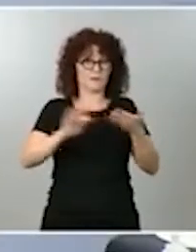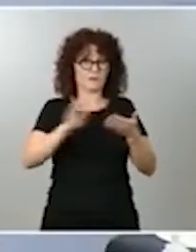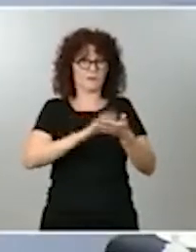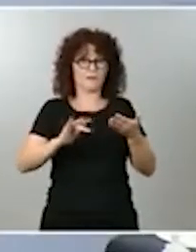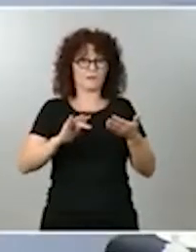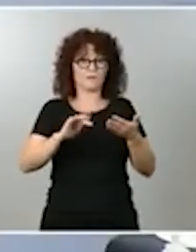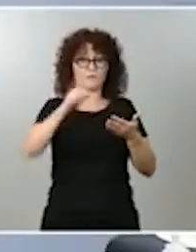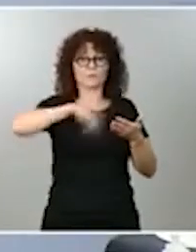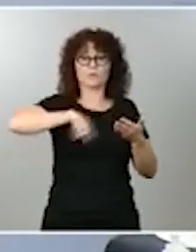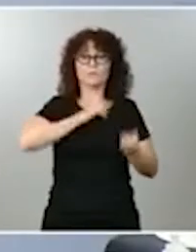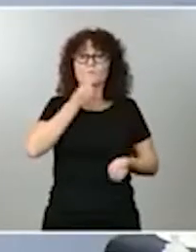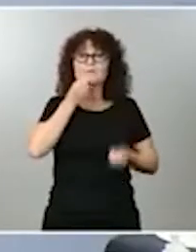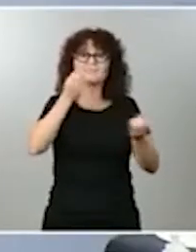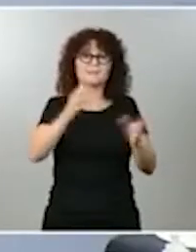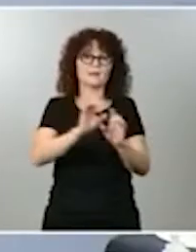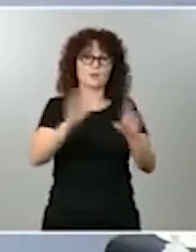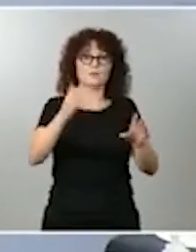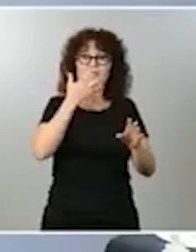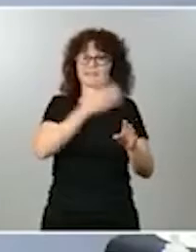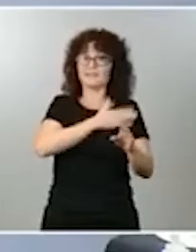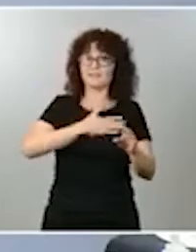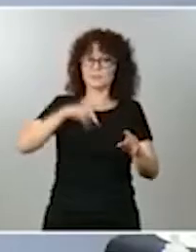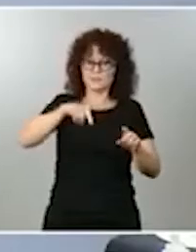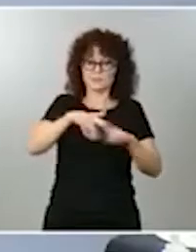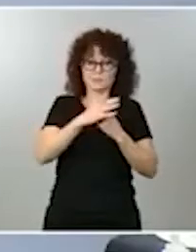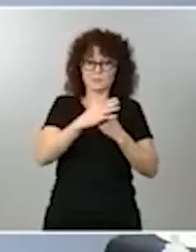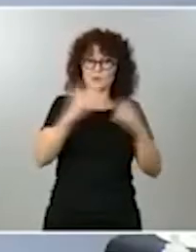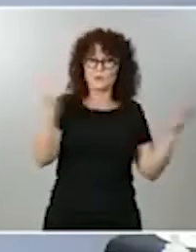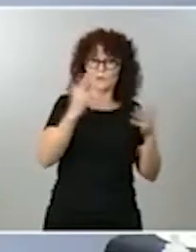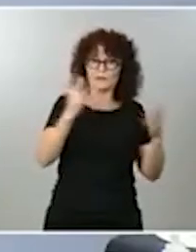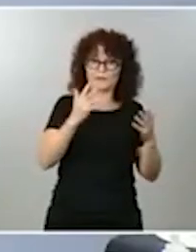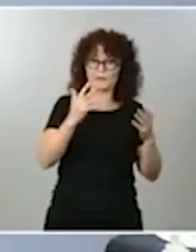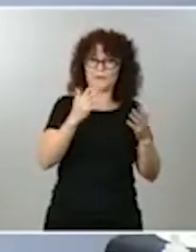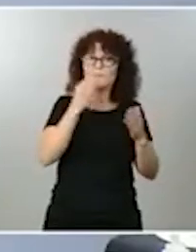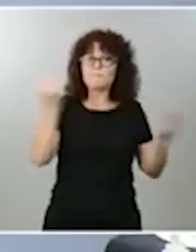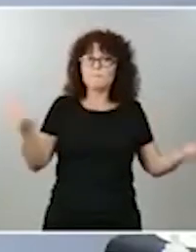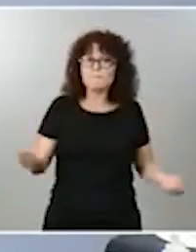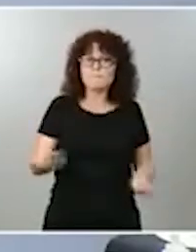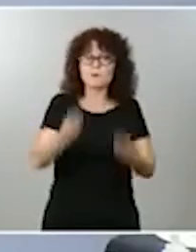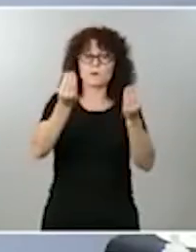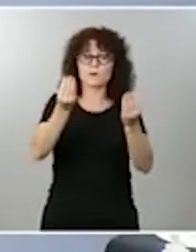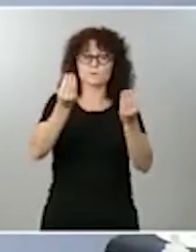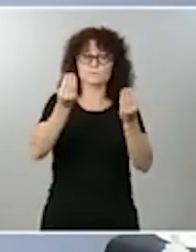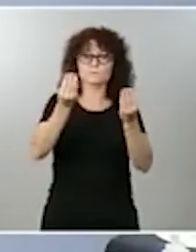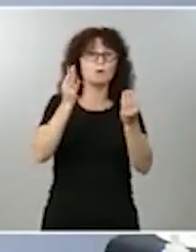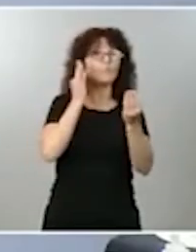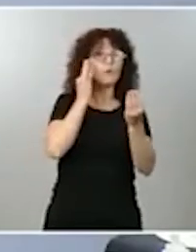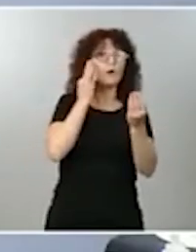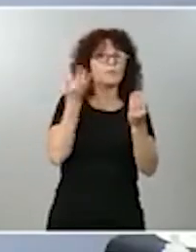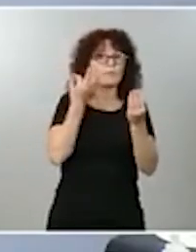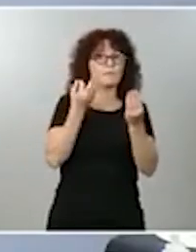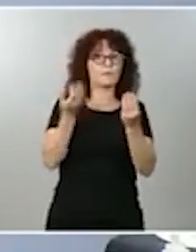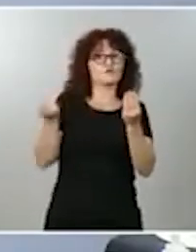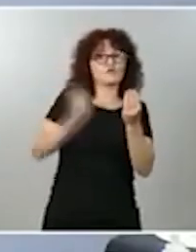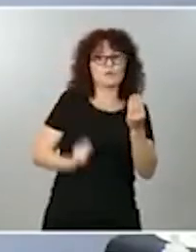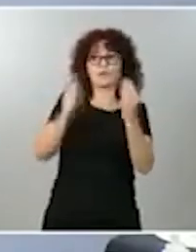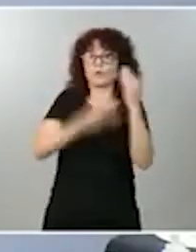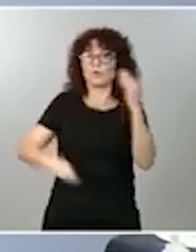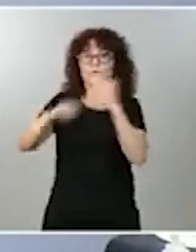situación de emergencia, las mujeres tenemos que cobrar lo mismo que los hombres por los mismos trabajos.